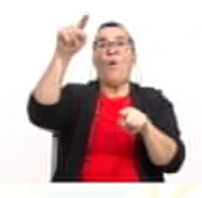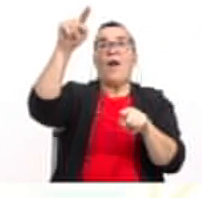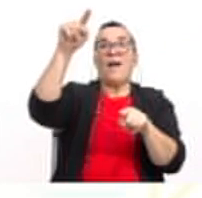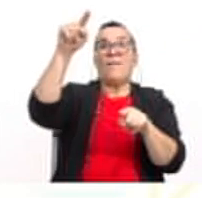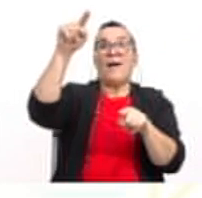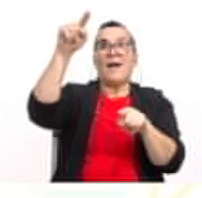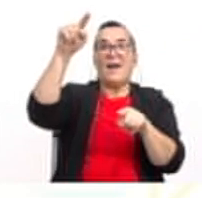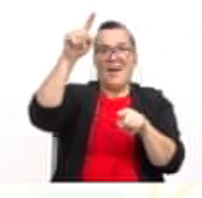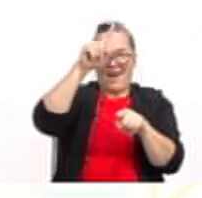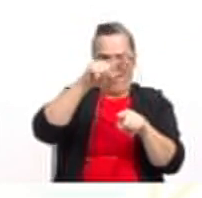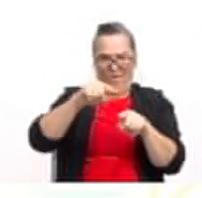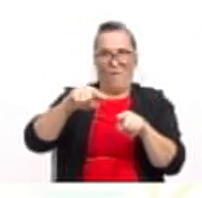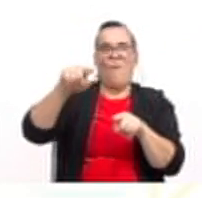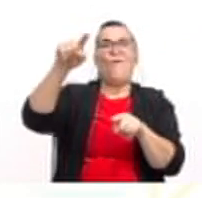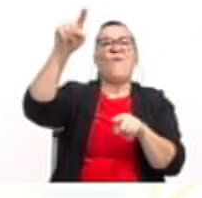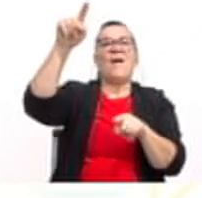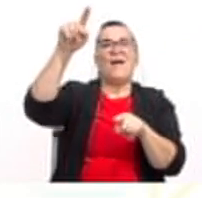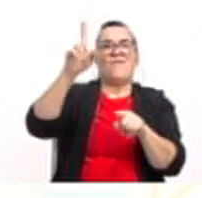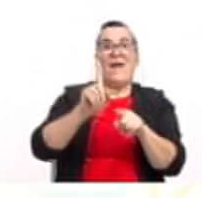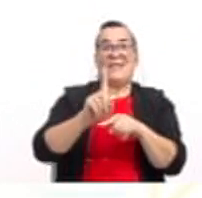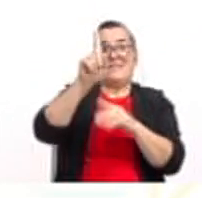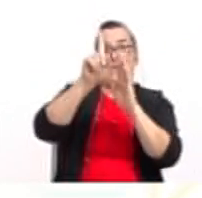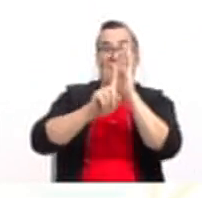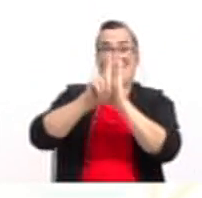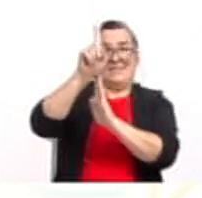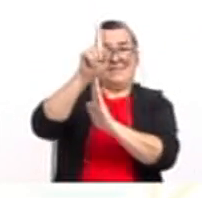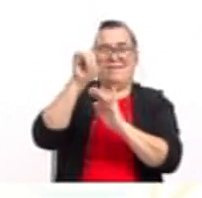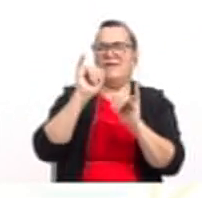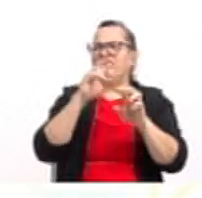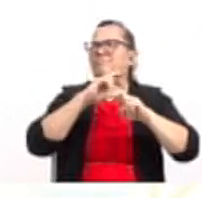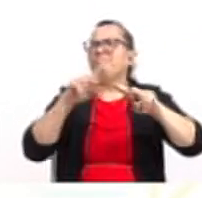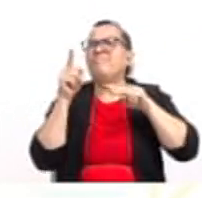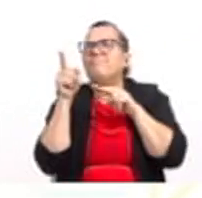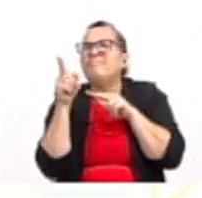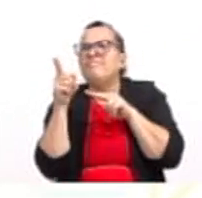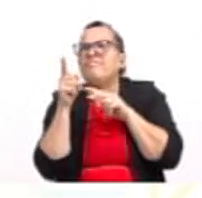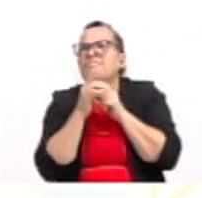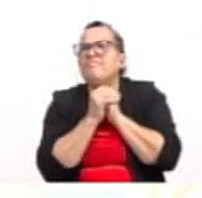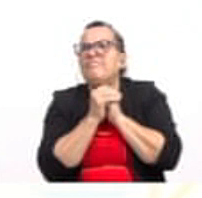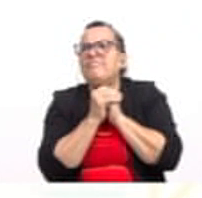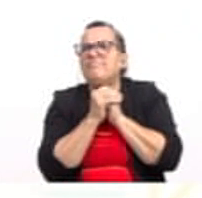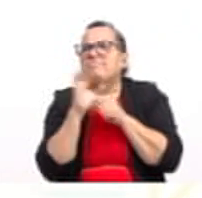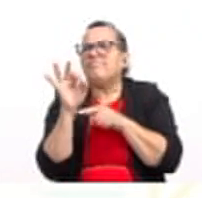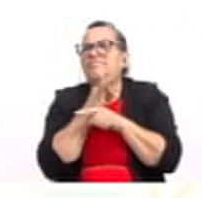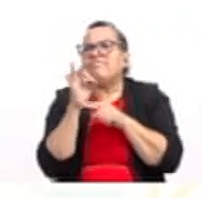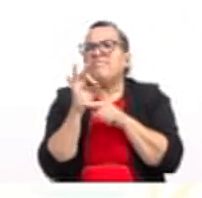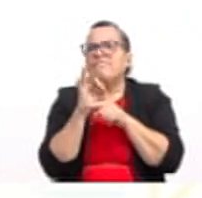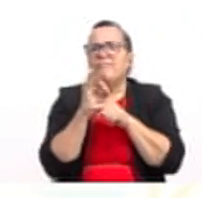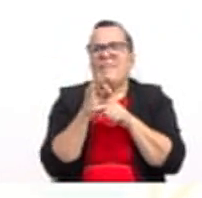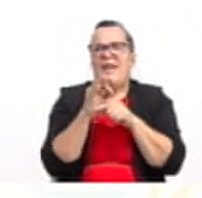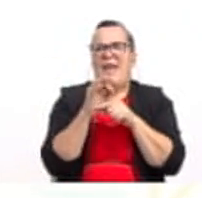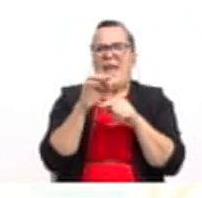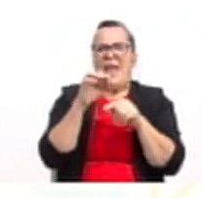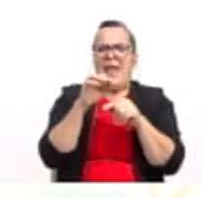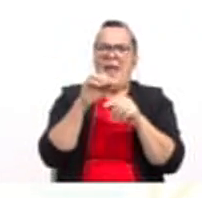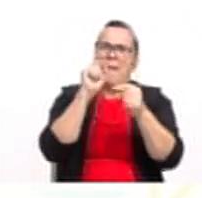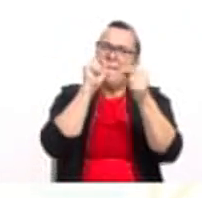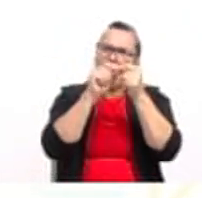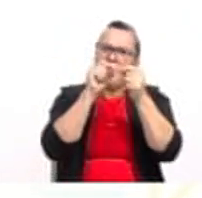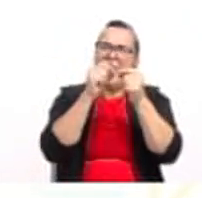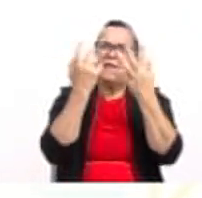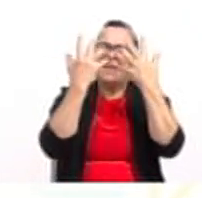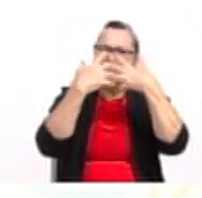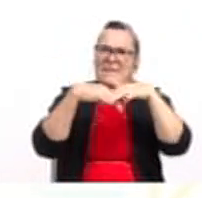cóncava hacia arriba. ¿Qué más podemos analizar nosotros de esta función cuadrática? ¿Cuál es el eje de simetría?